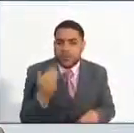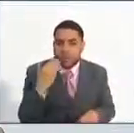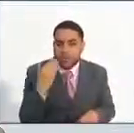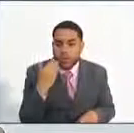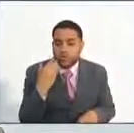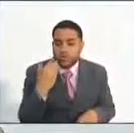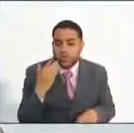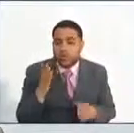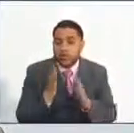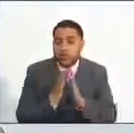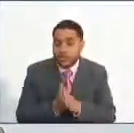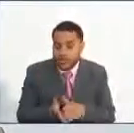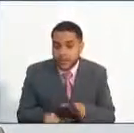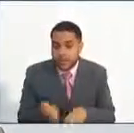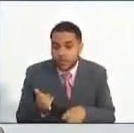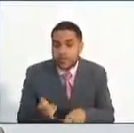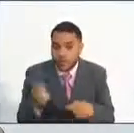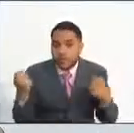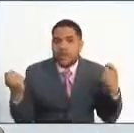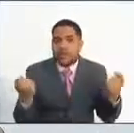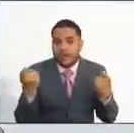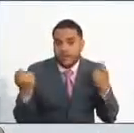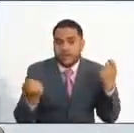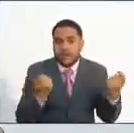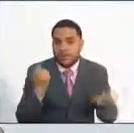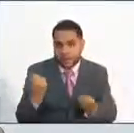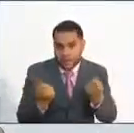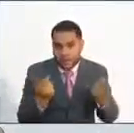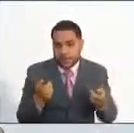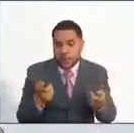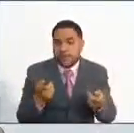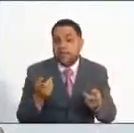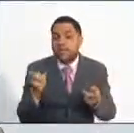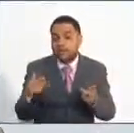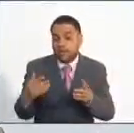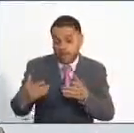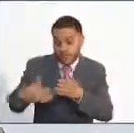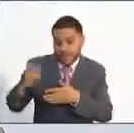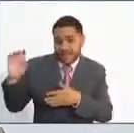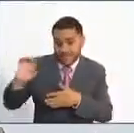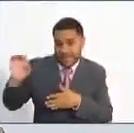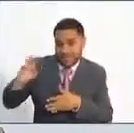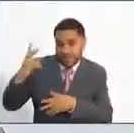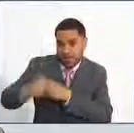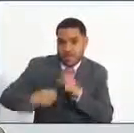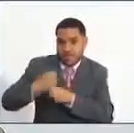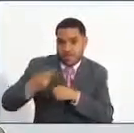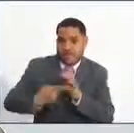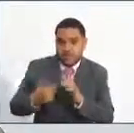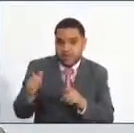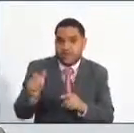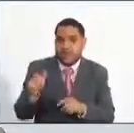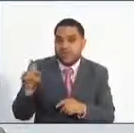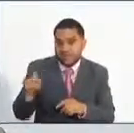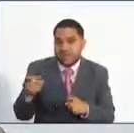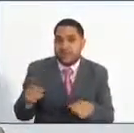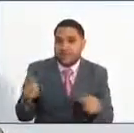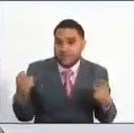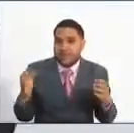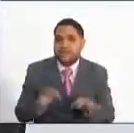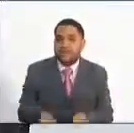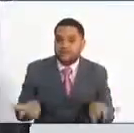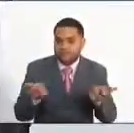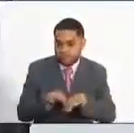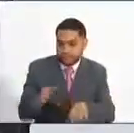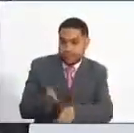de este año y a principios del próximo año 2016. Entonces, es un número importante que, como tú dices, la doctora